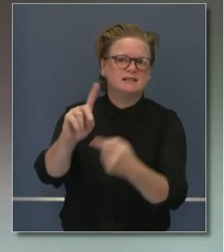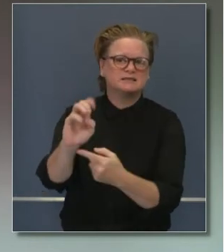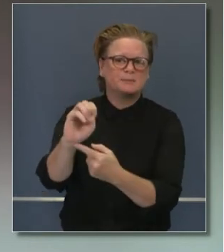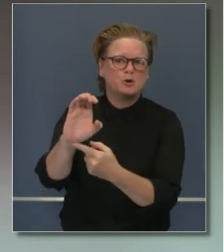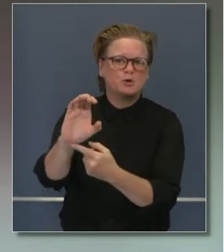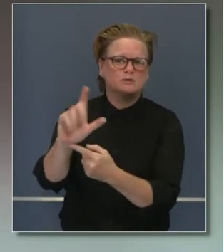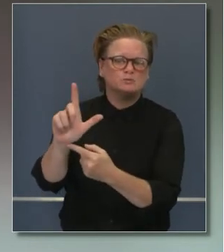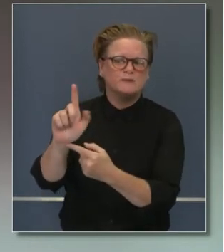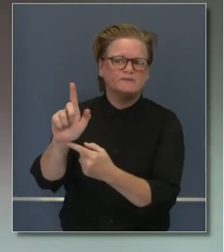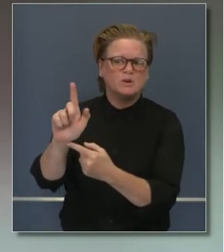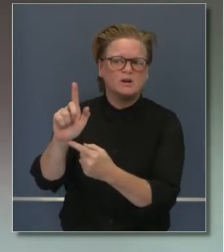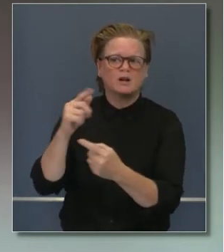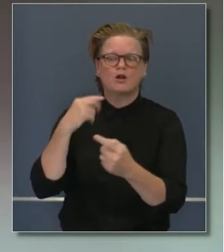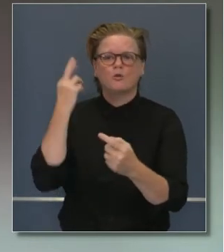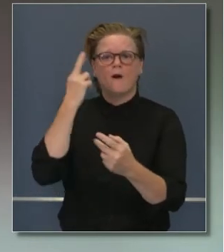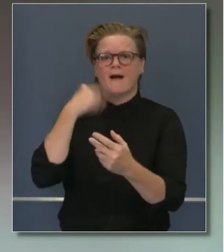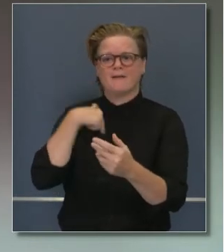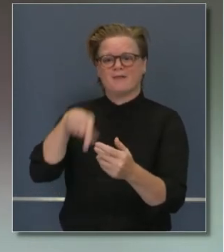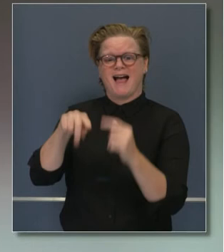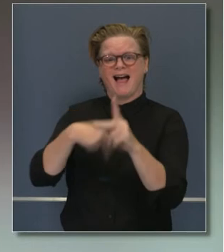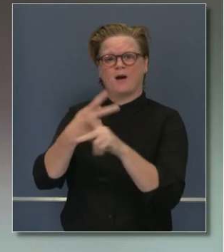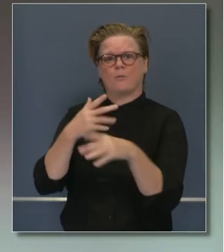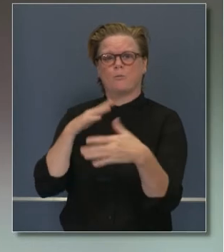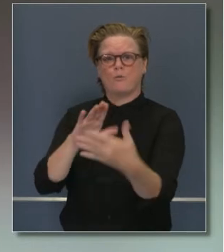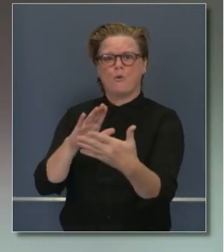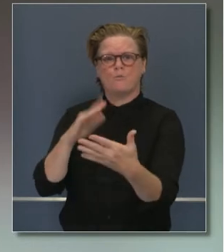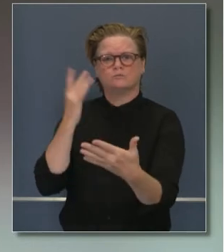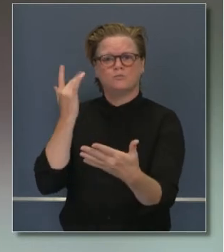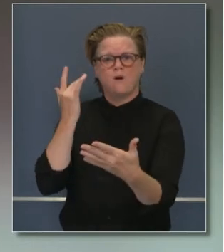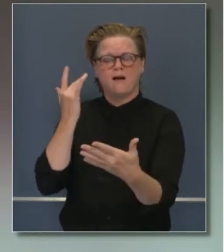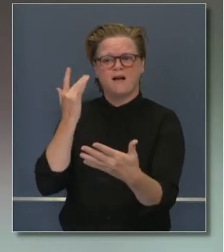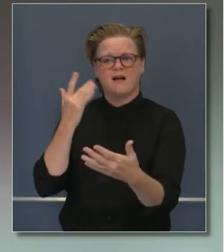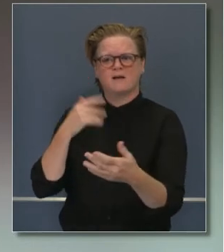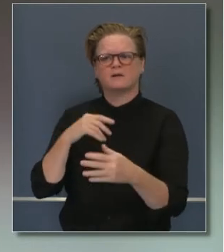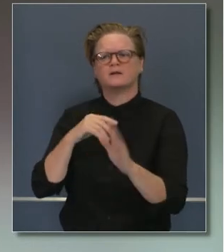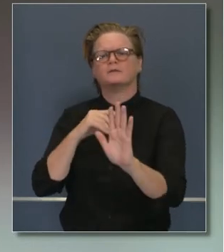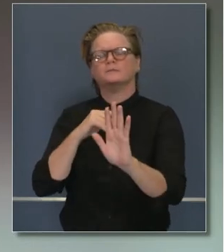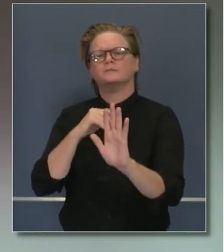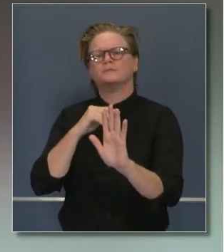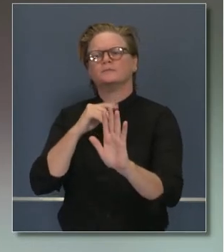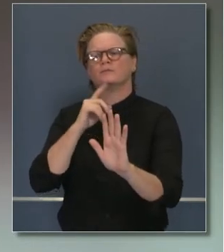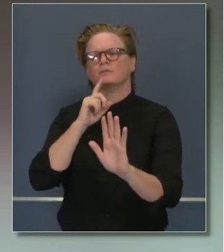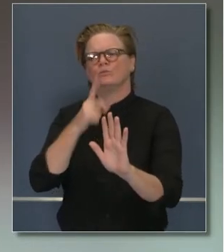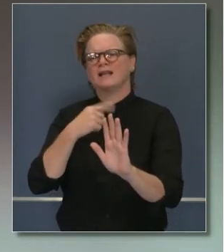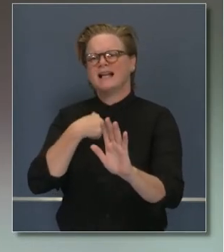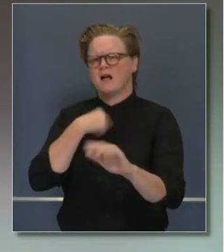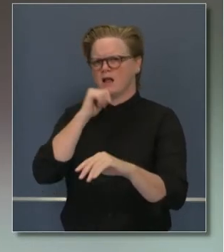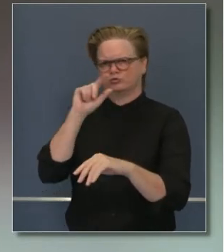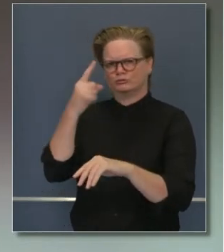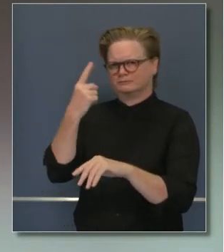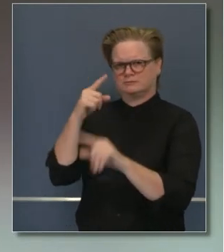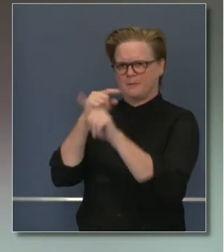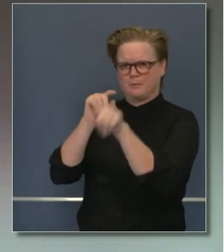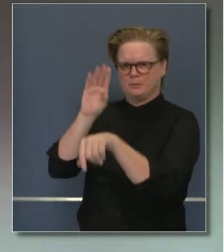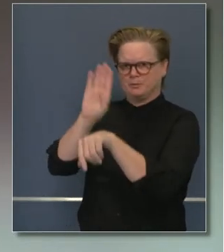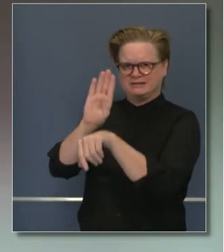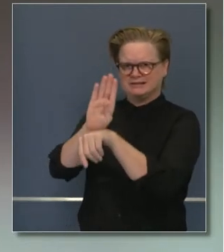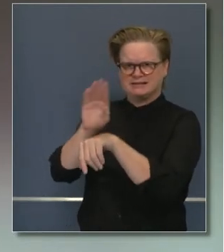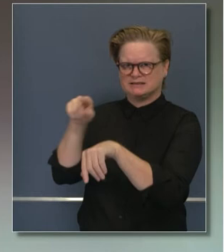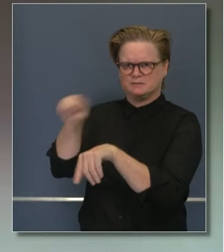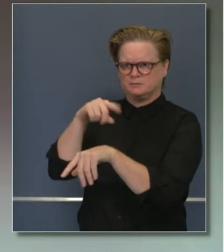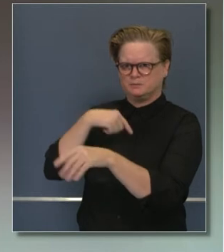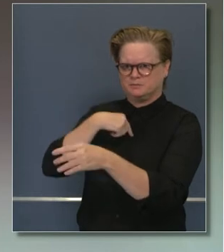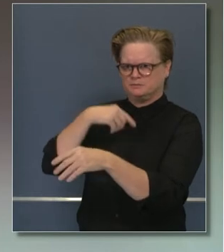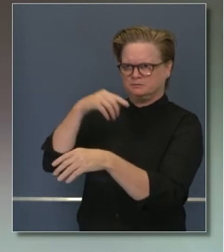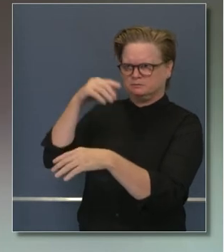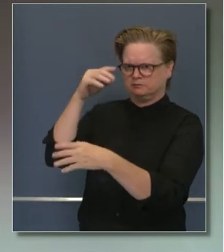porque parte del concepto era no solo de pedir a sectores comerciales que dejen de